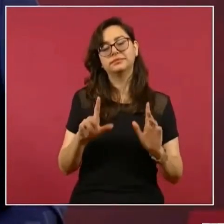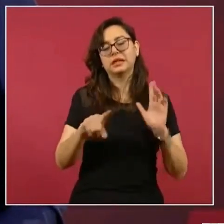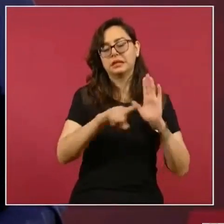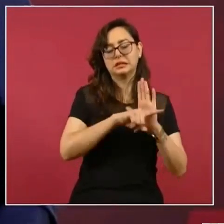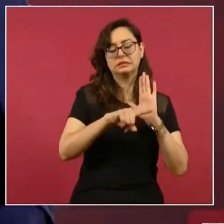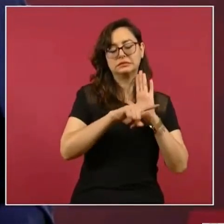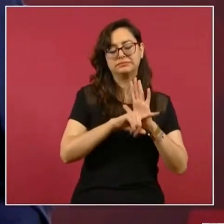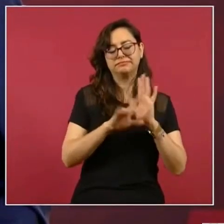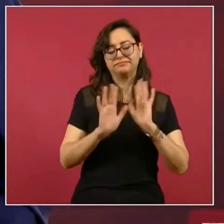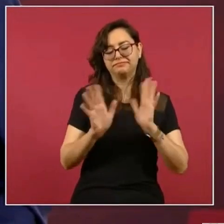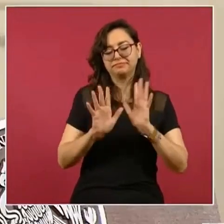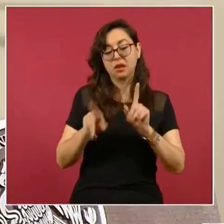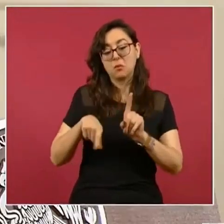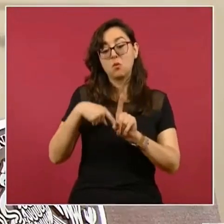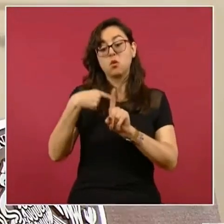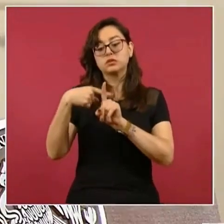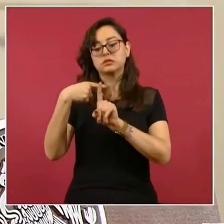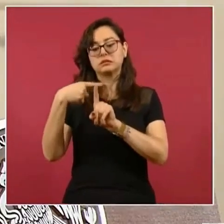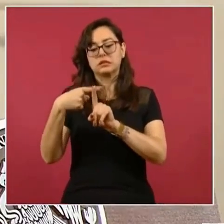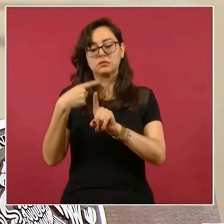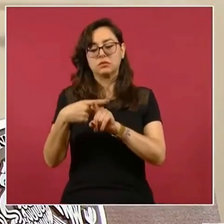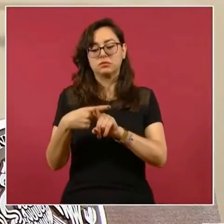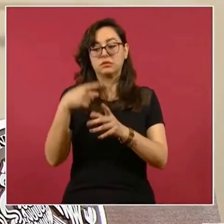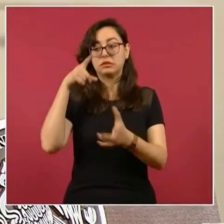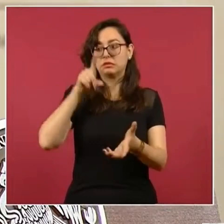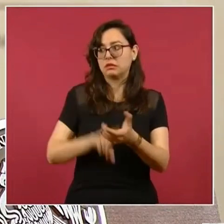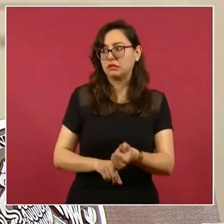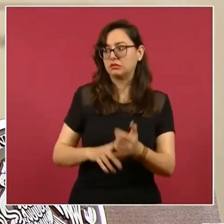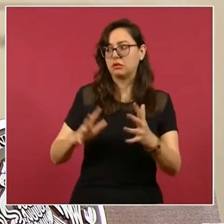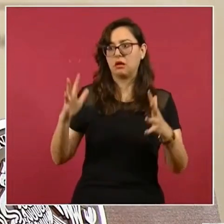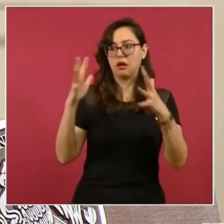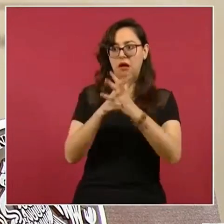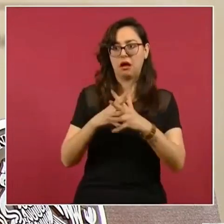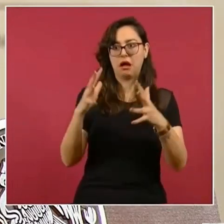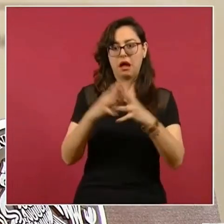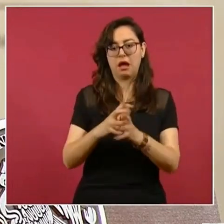se evitó la guerra civil.